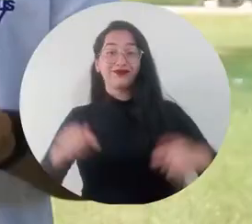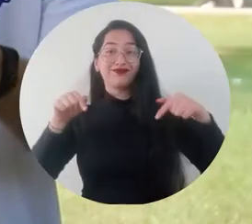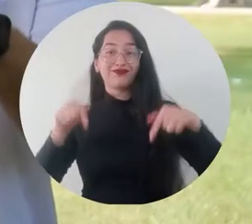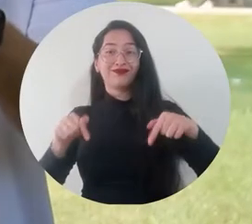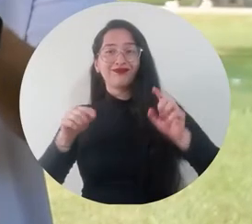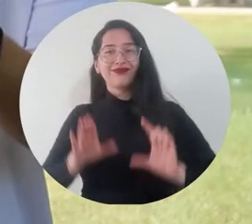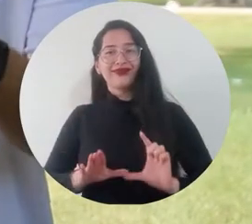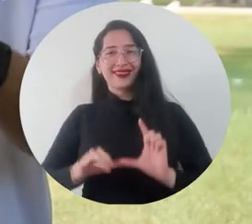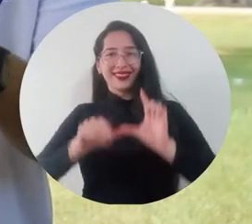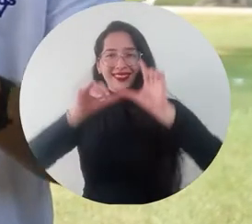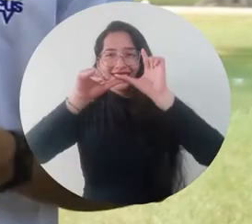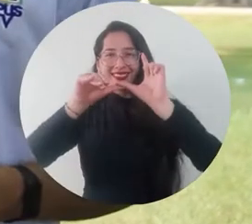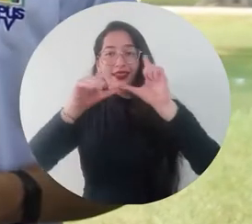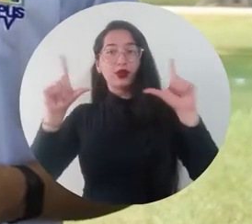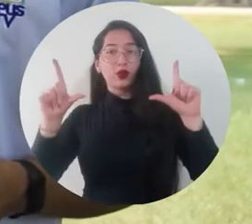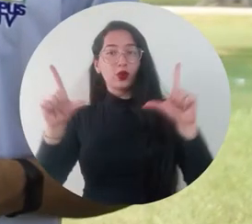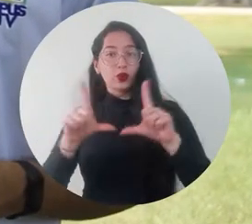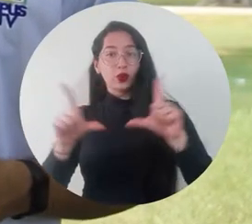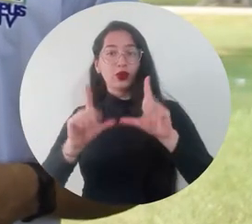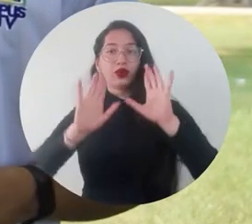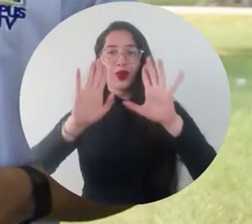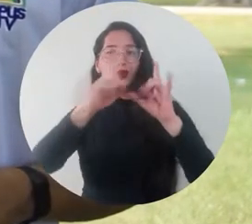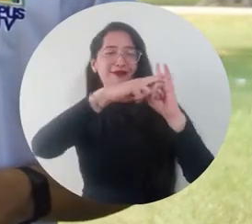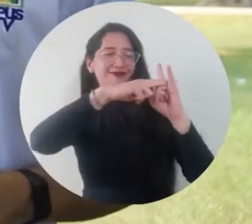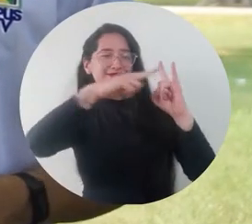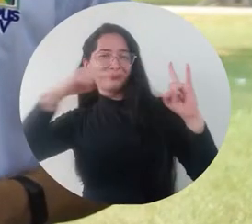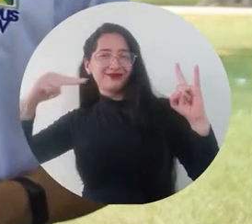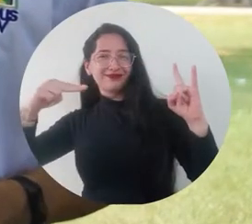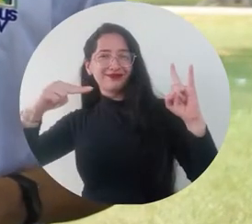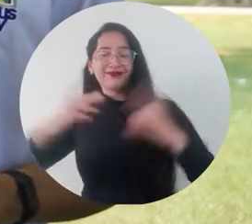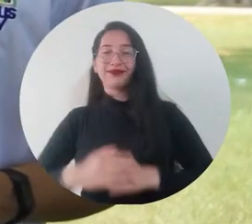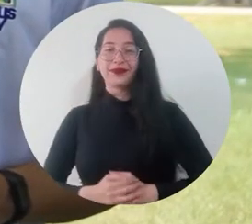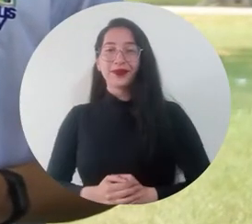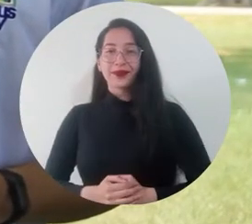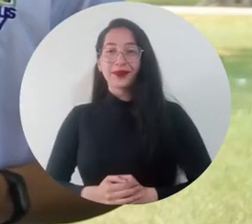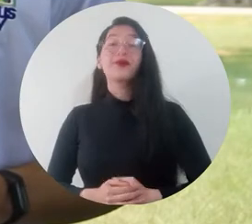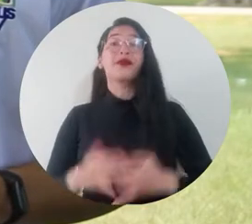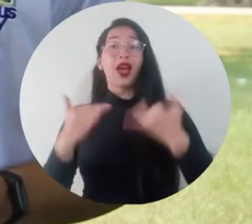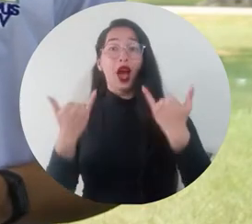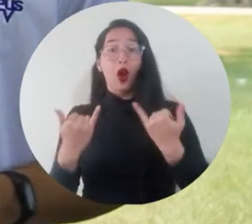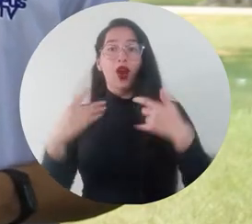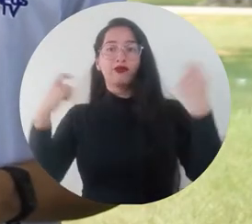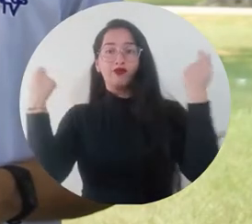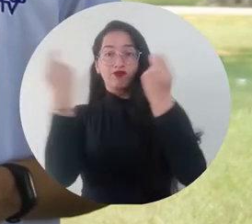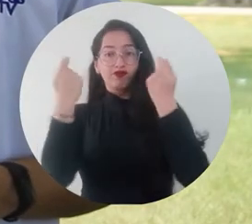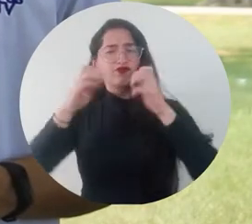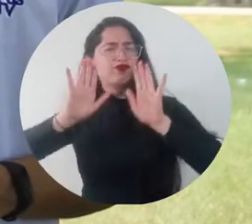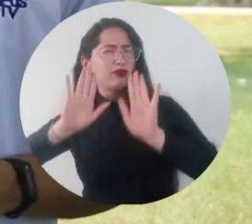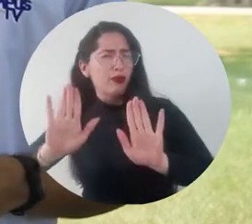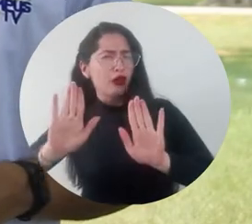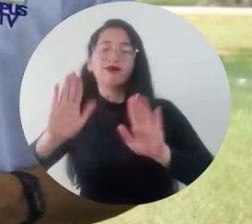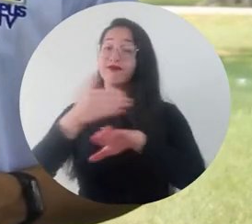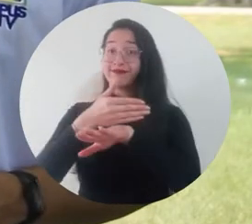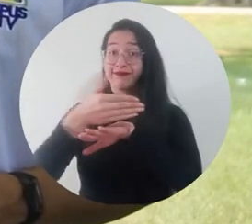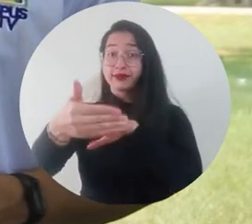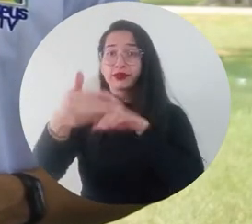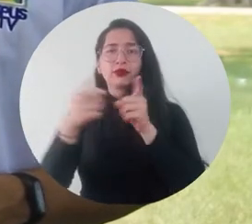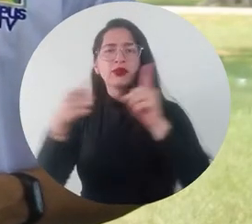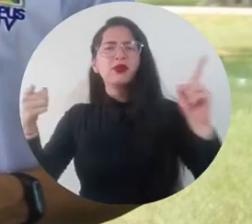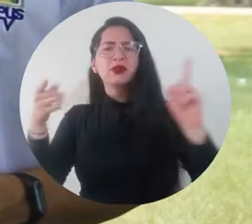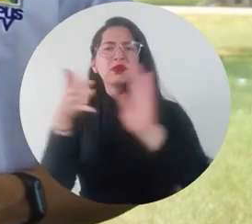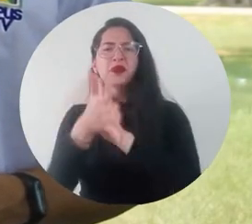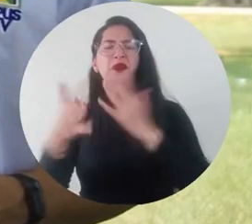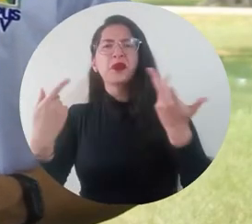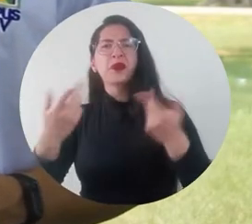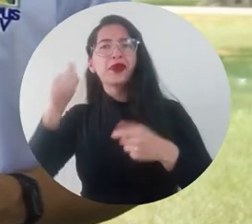Esto es el Campus TV, programa institucional de la Universidad del Magdalena Vamos a una pausa Y en segundos